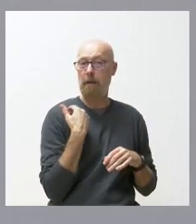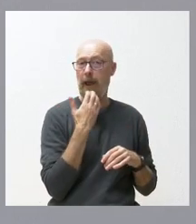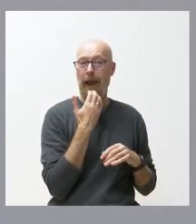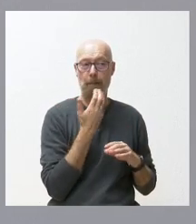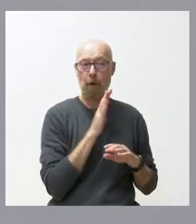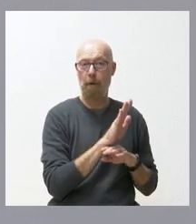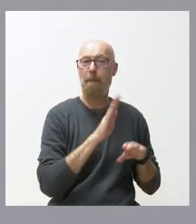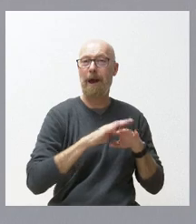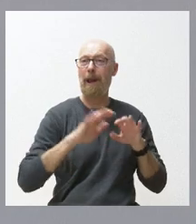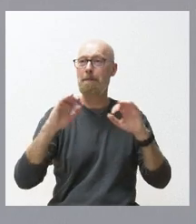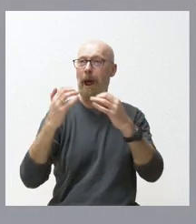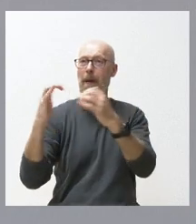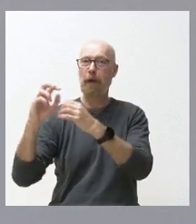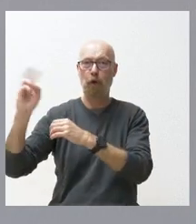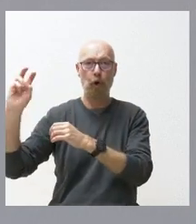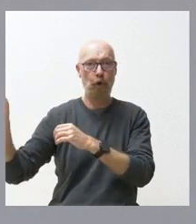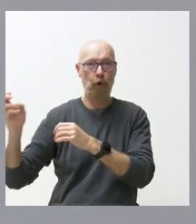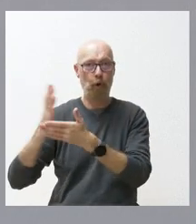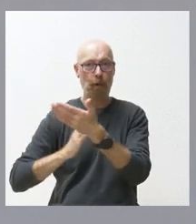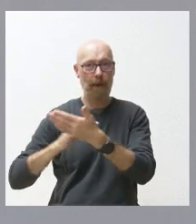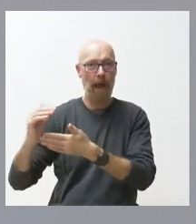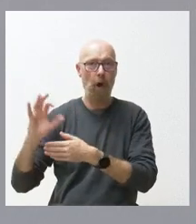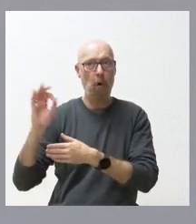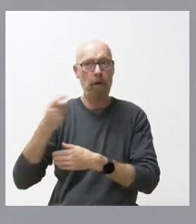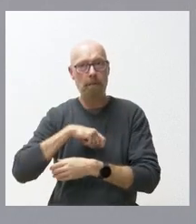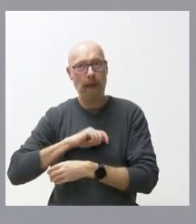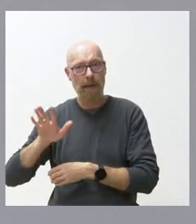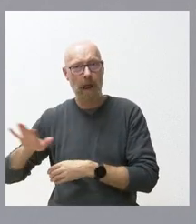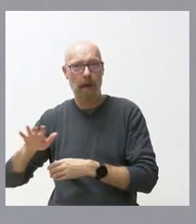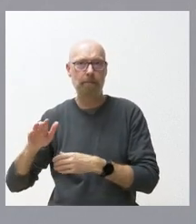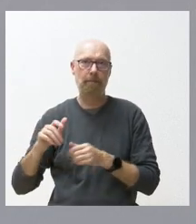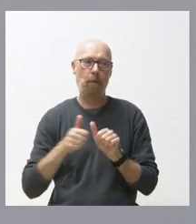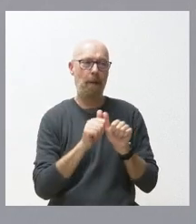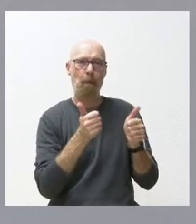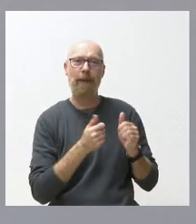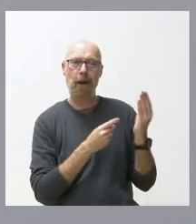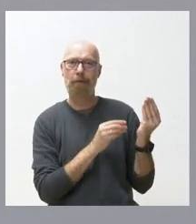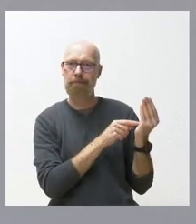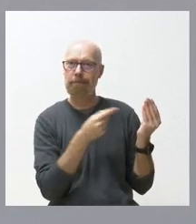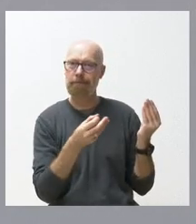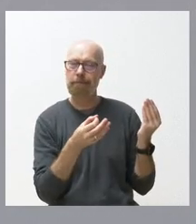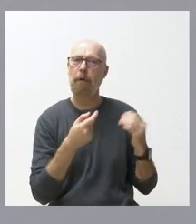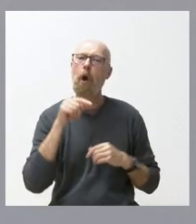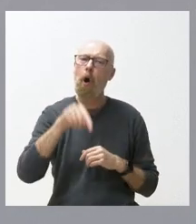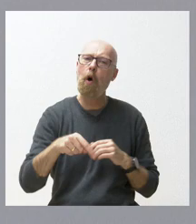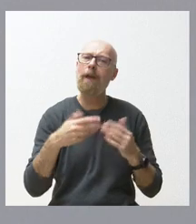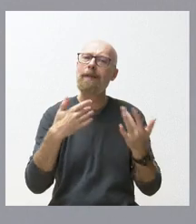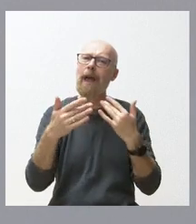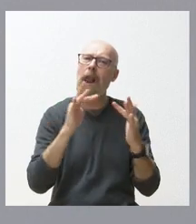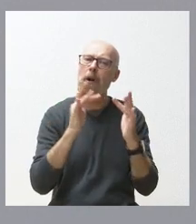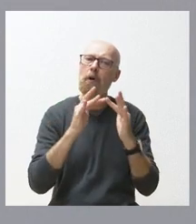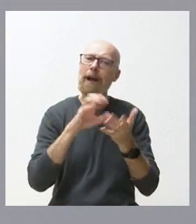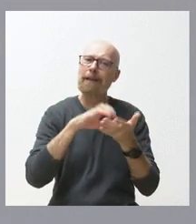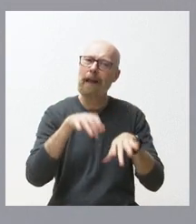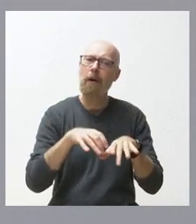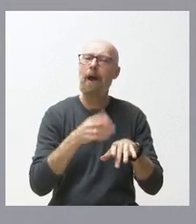parlamentos en otras comunidades autónomas o en el conjunto nacional también el diálogo de Castilla y León es un buen ejemplo hoy para el conjunto nacional donde